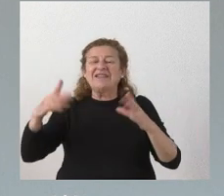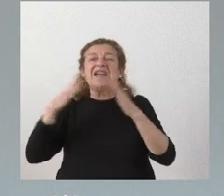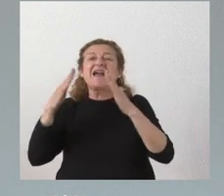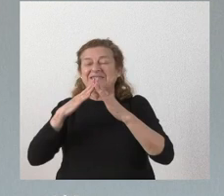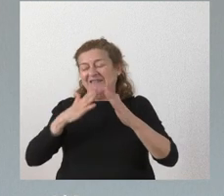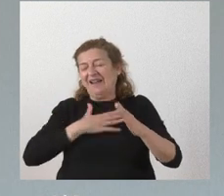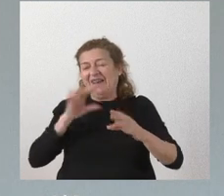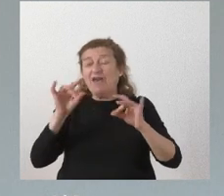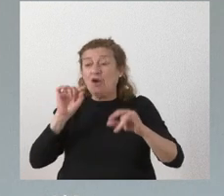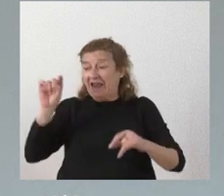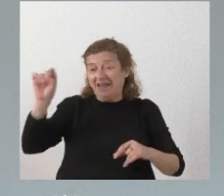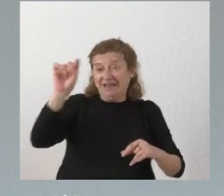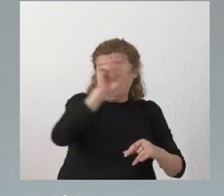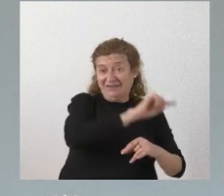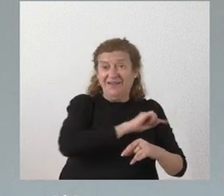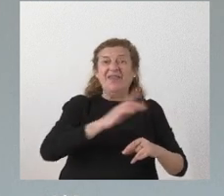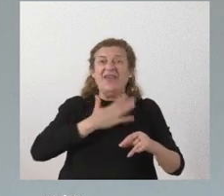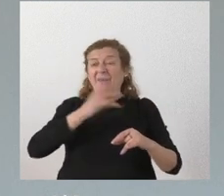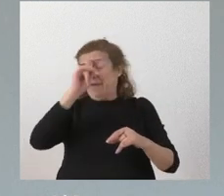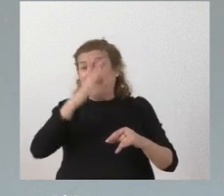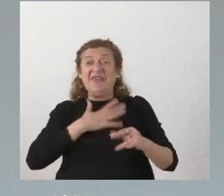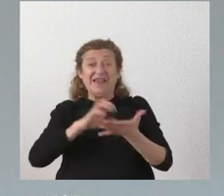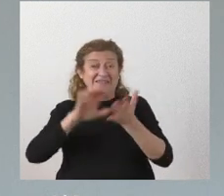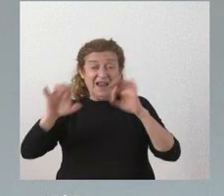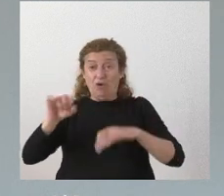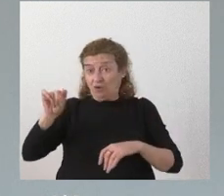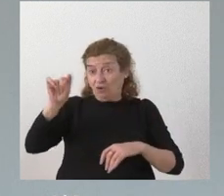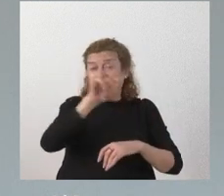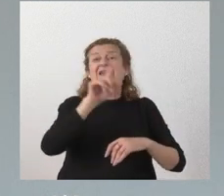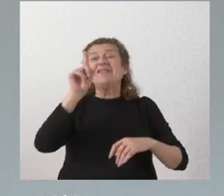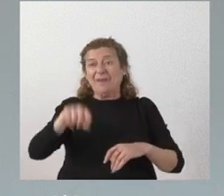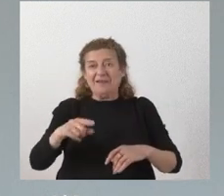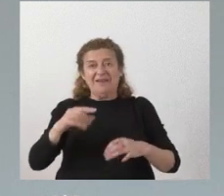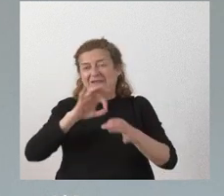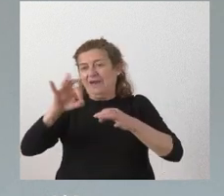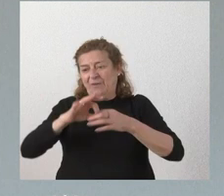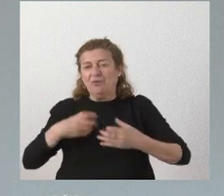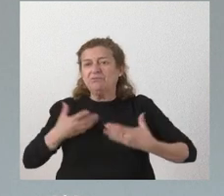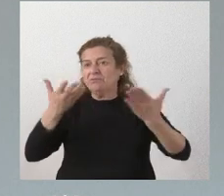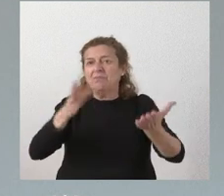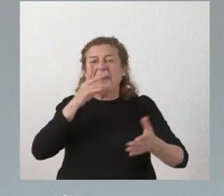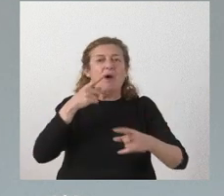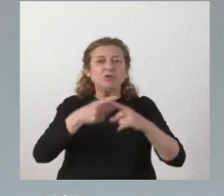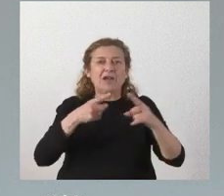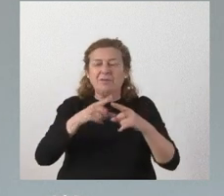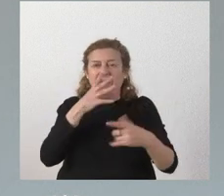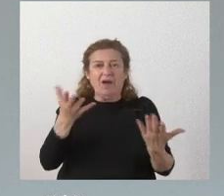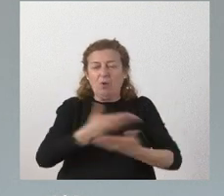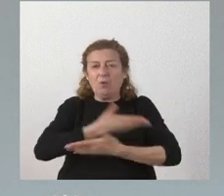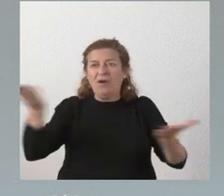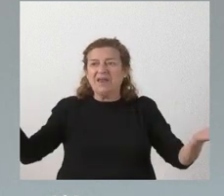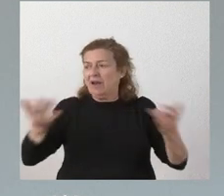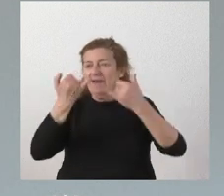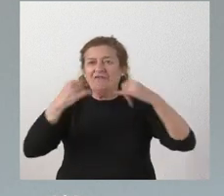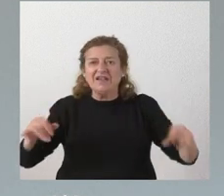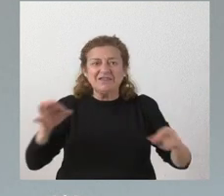regionales representativas en Madrid de Castilla y León que esté al servicio y se pueda utilizar para cualquier tipo de evento